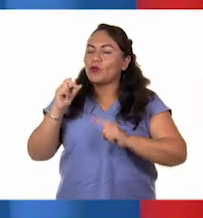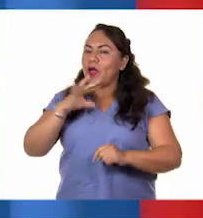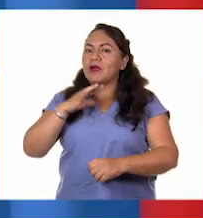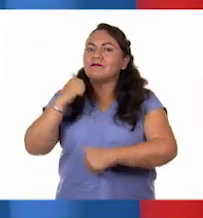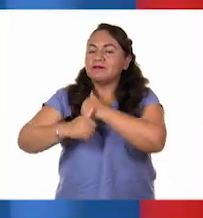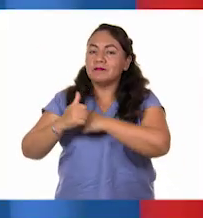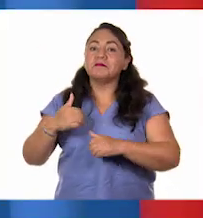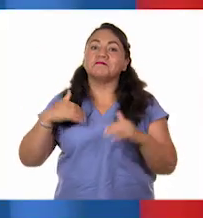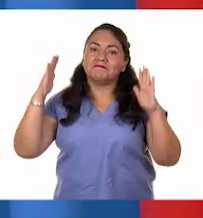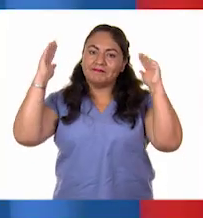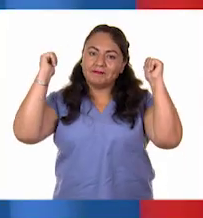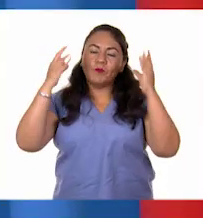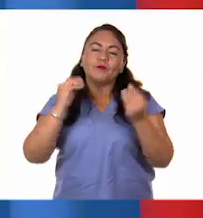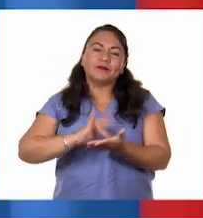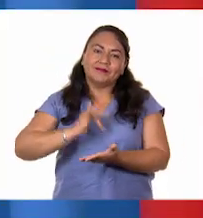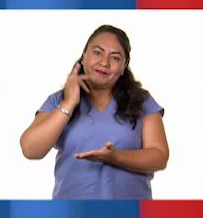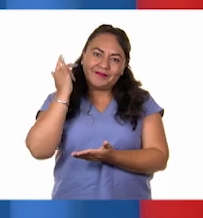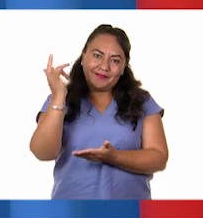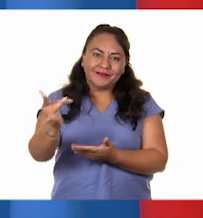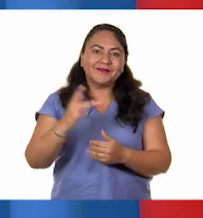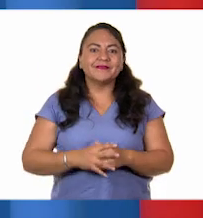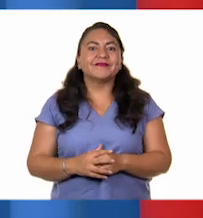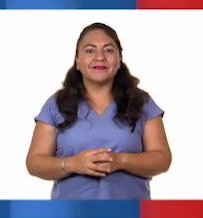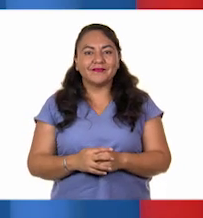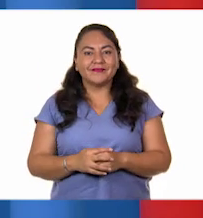Y bueno, nos despedimos y muchísimas gracias.